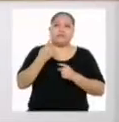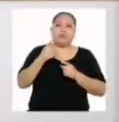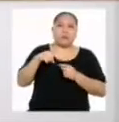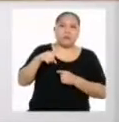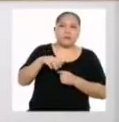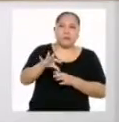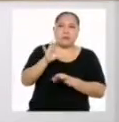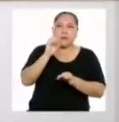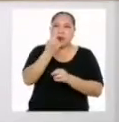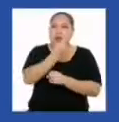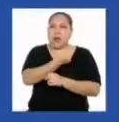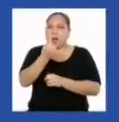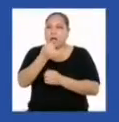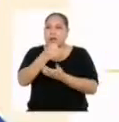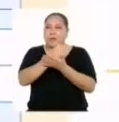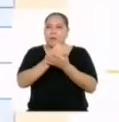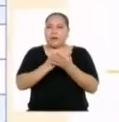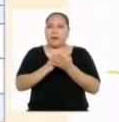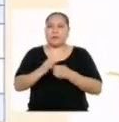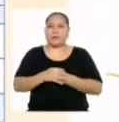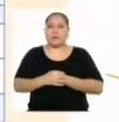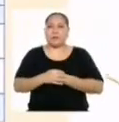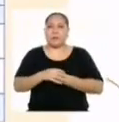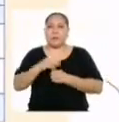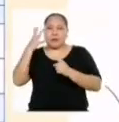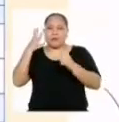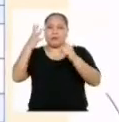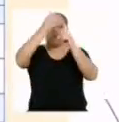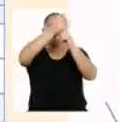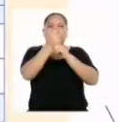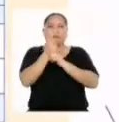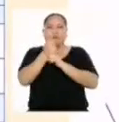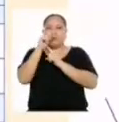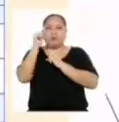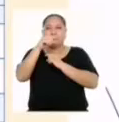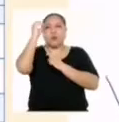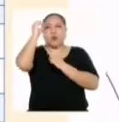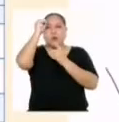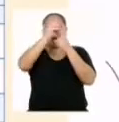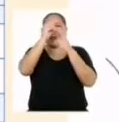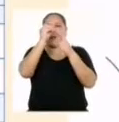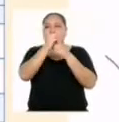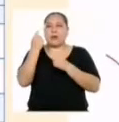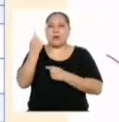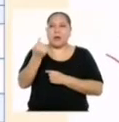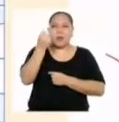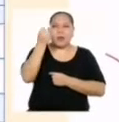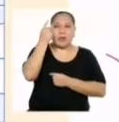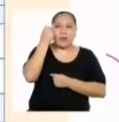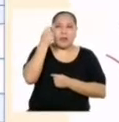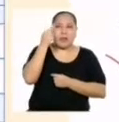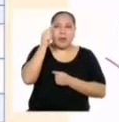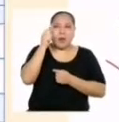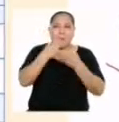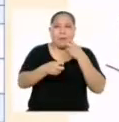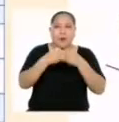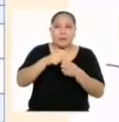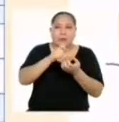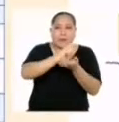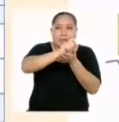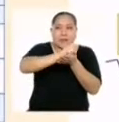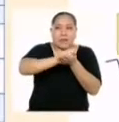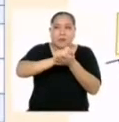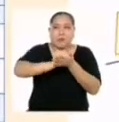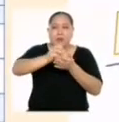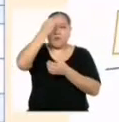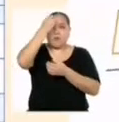cuenta para cada una de estas fases. Para cumplir los propósitos en esta primera fase de comprensión del problema, tenemos Escribimos